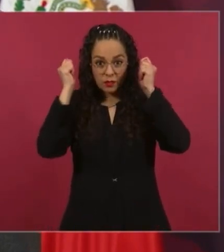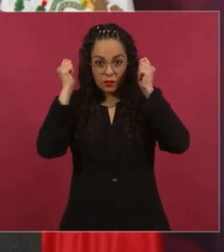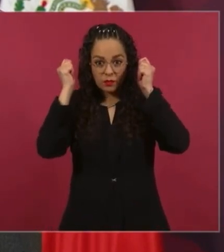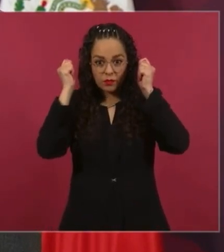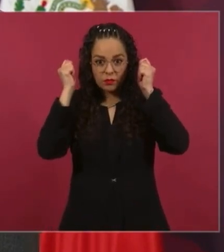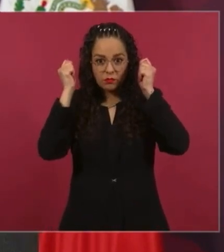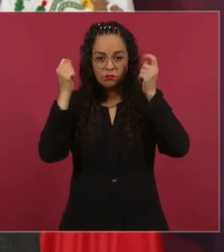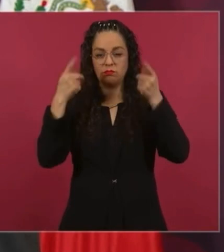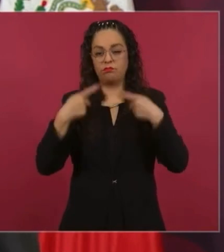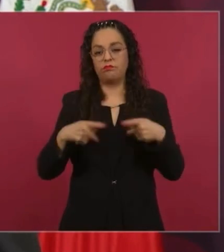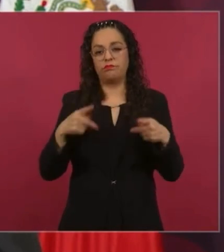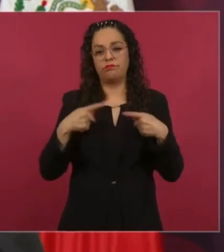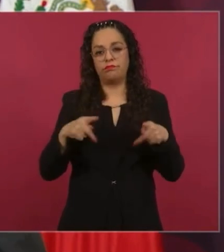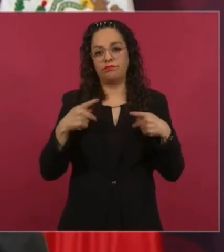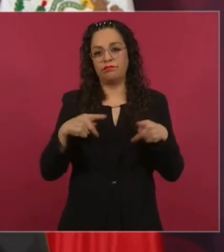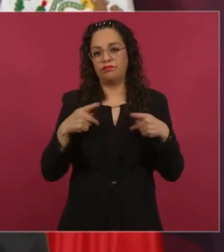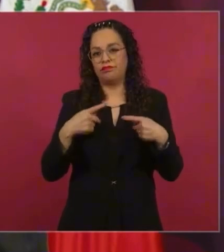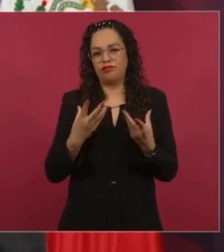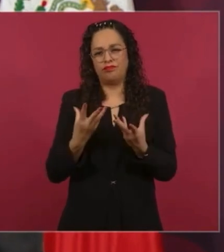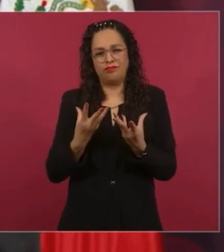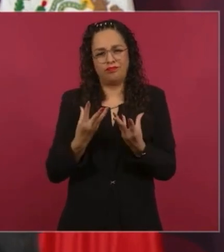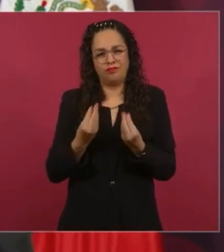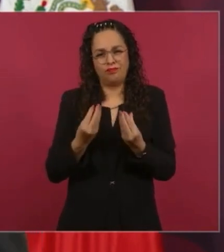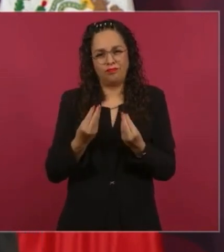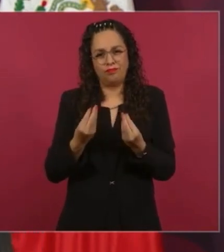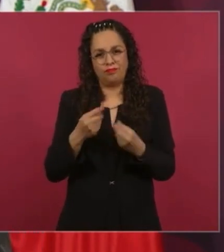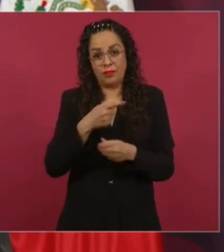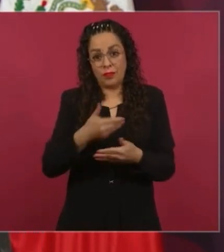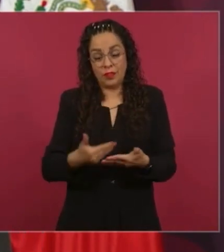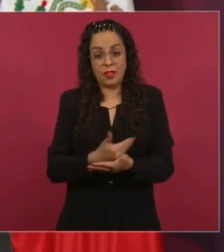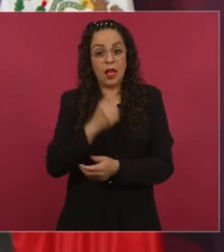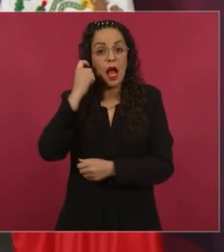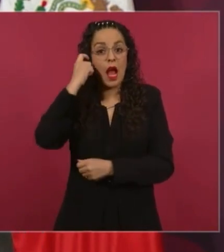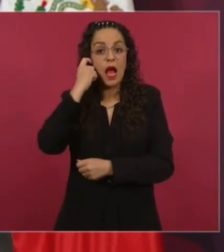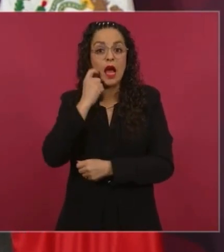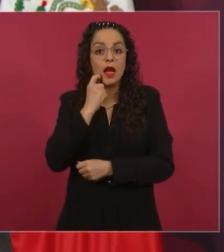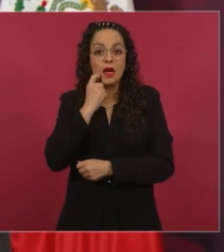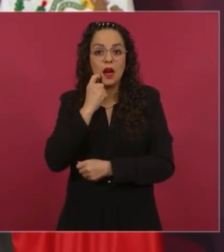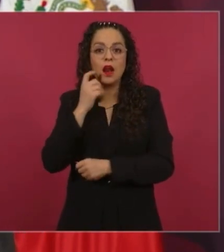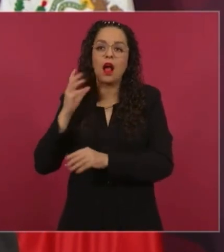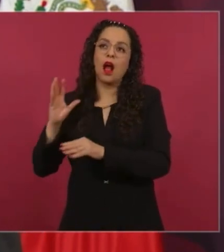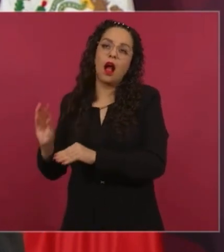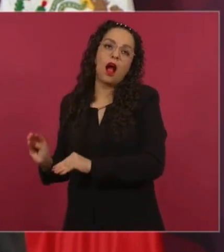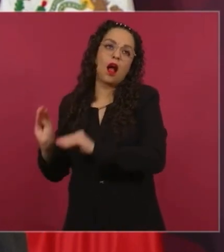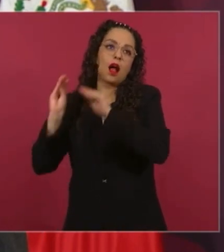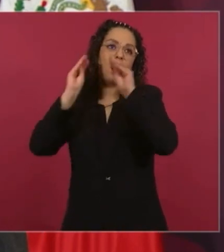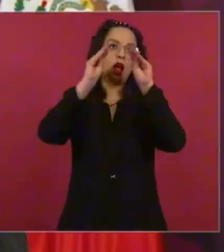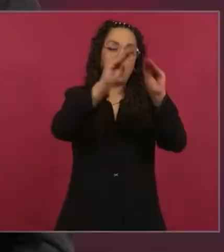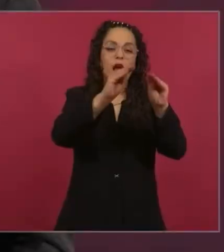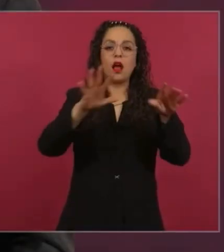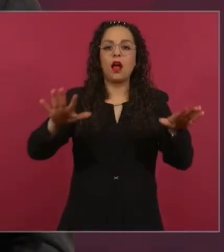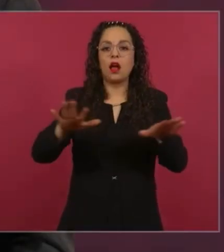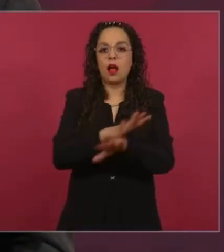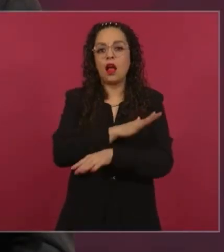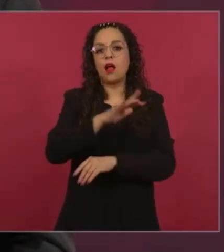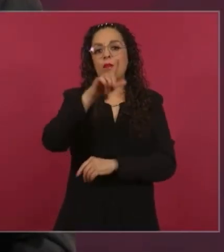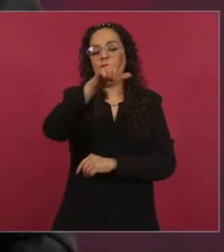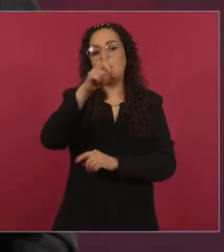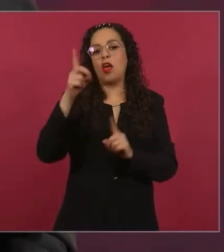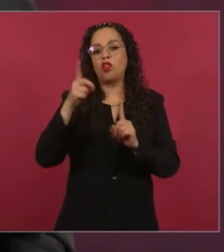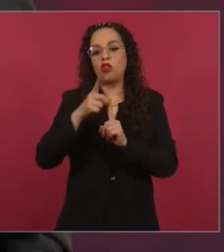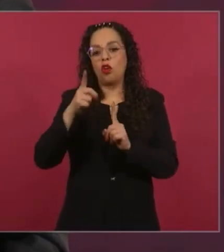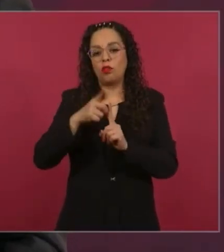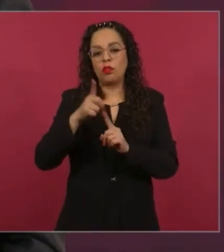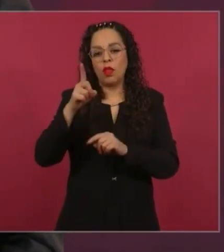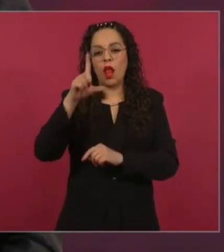que están en Los Cabos, que están en Cancún. Por